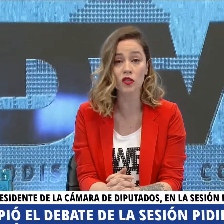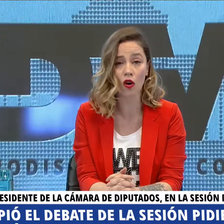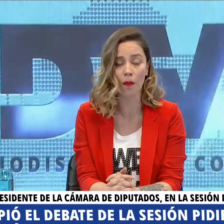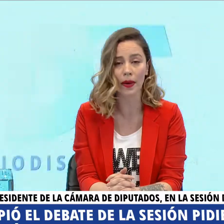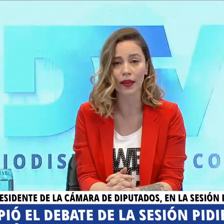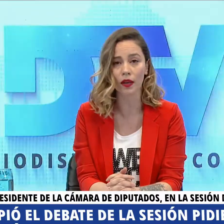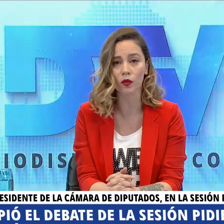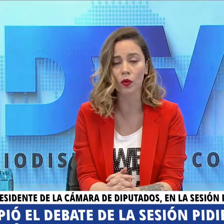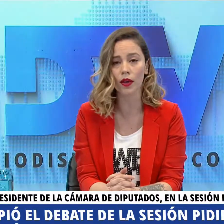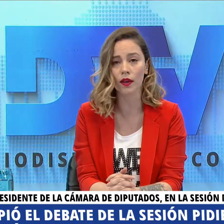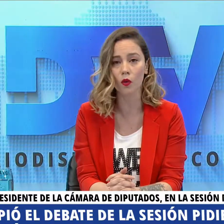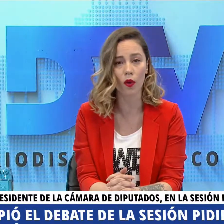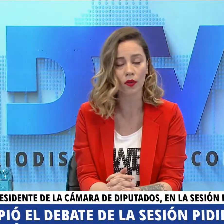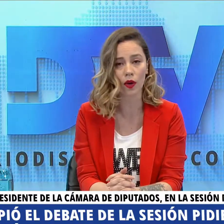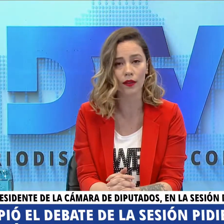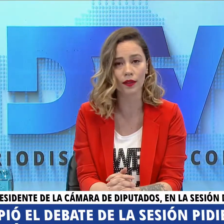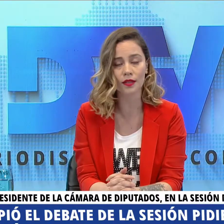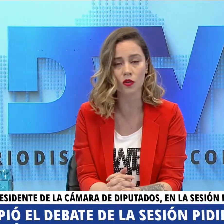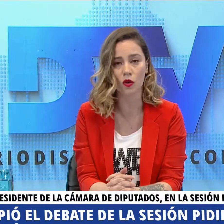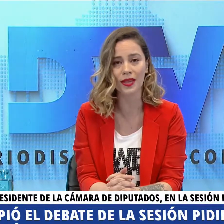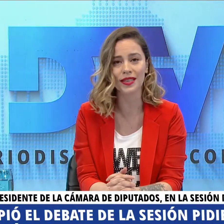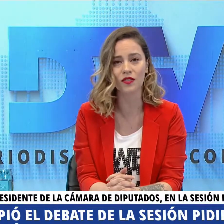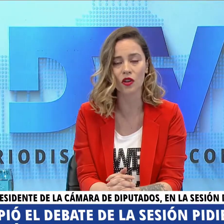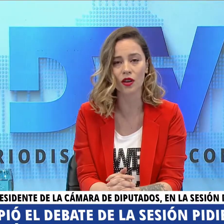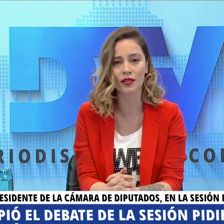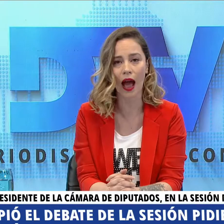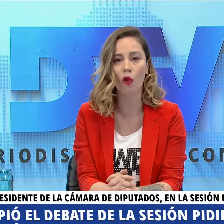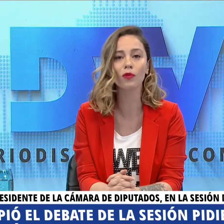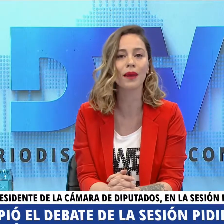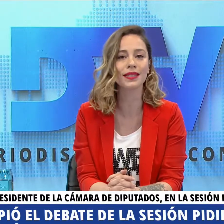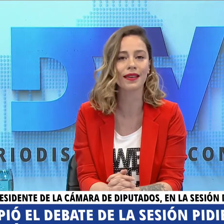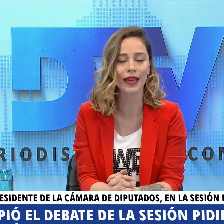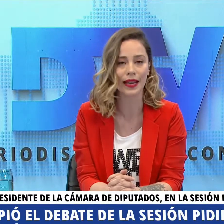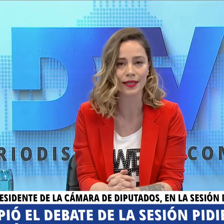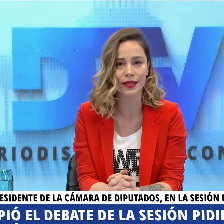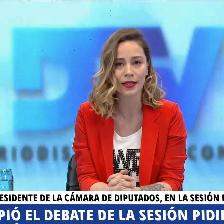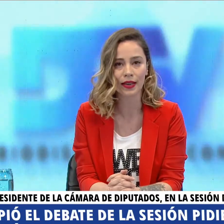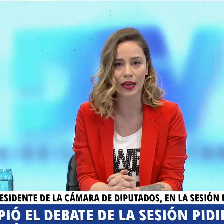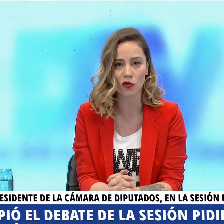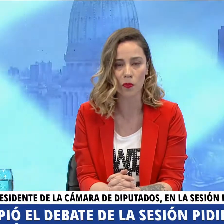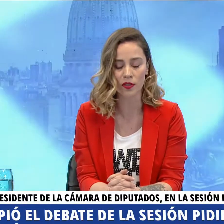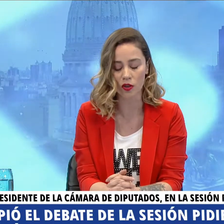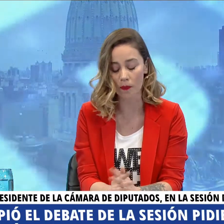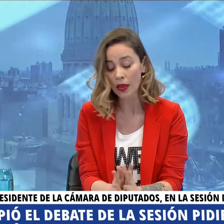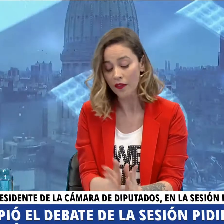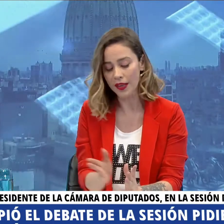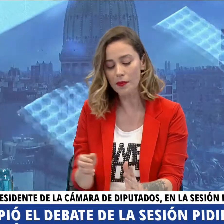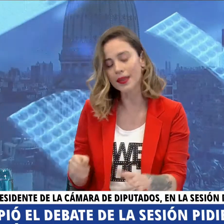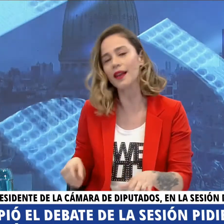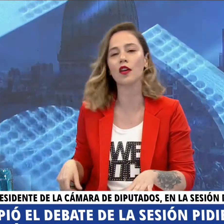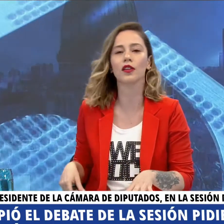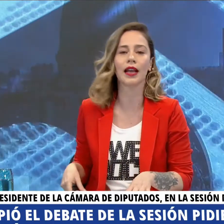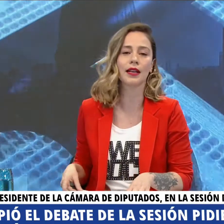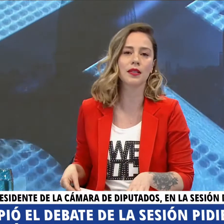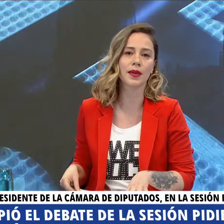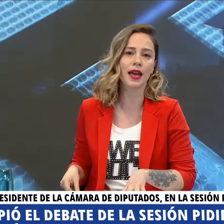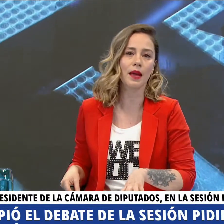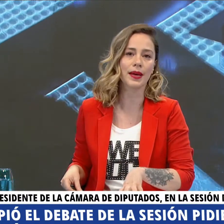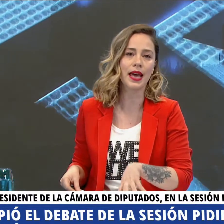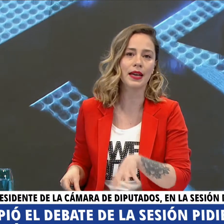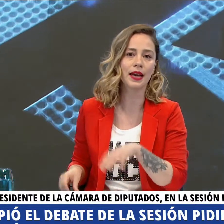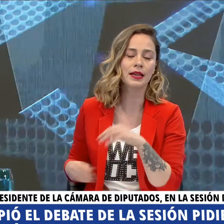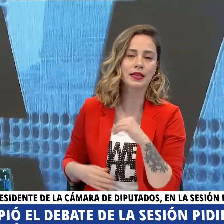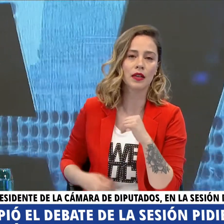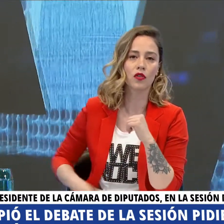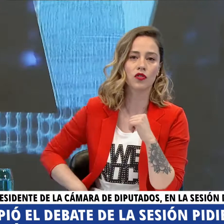comisión para que actúe cuanto antes sobre sanciones aún más severas que la suspensión. Finalmente alrededor de las 3 y media